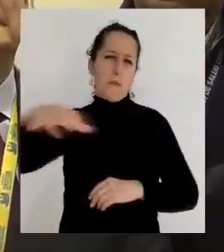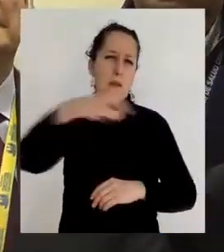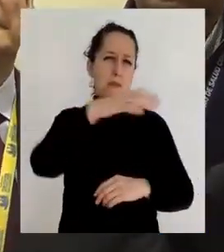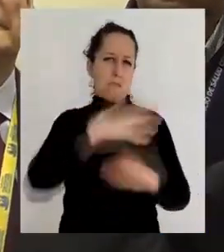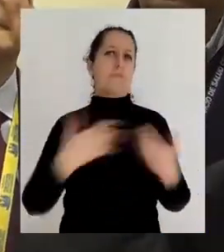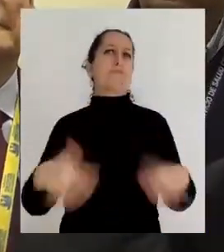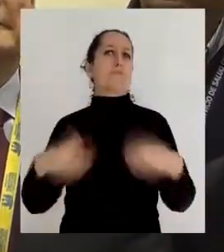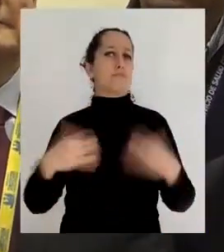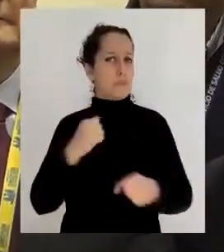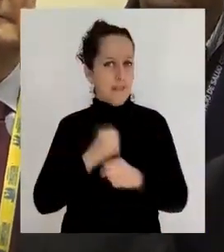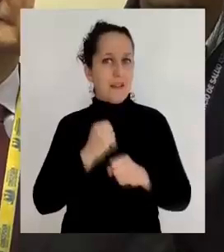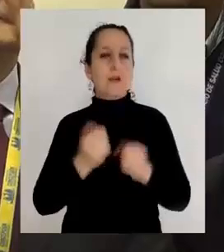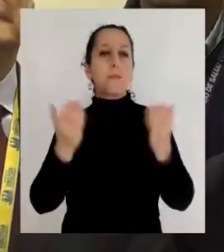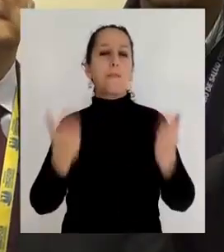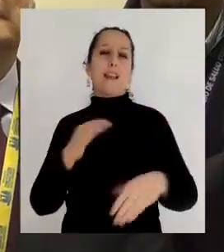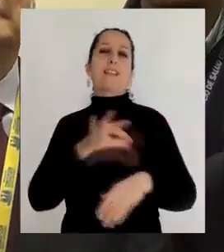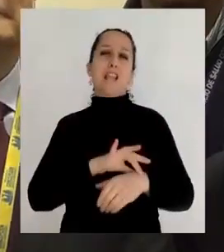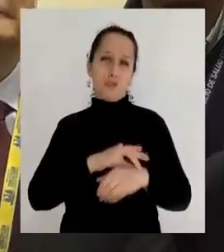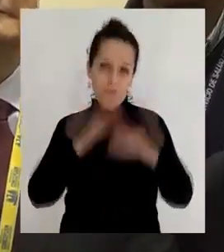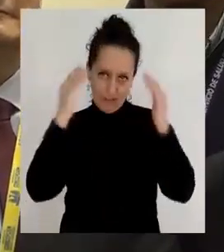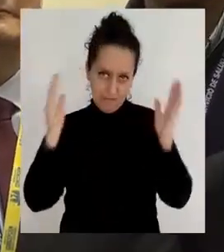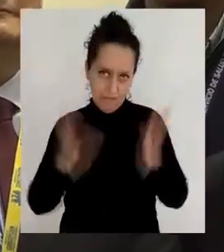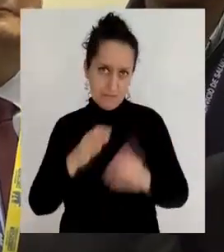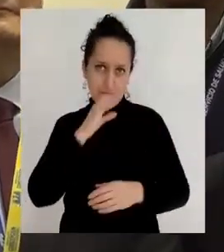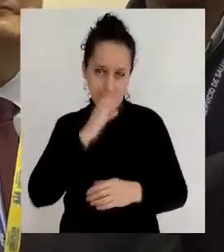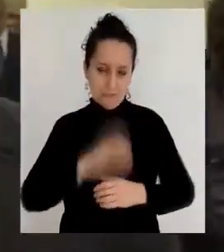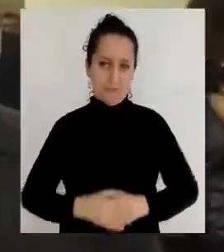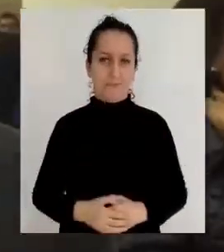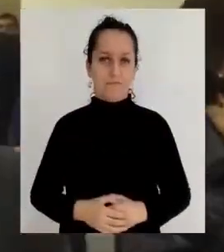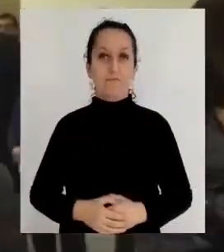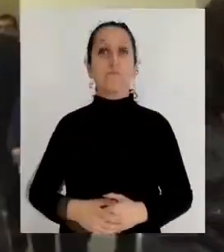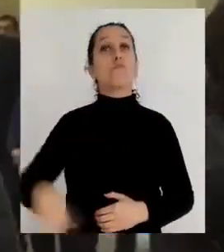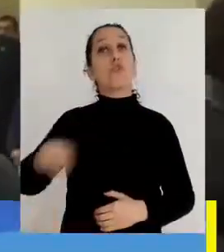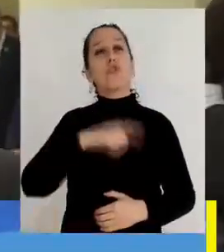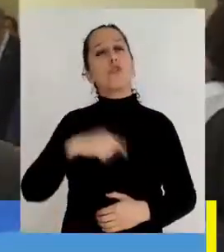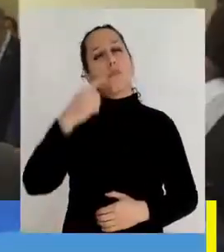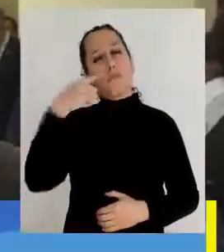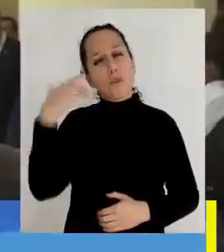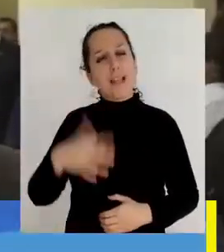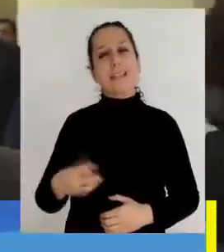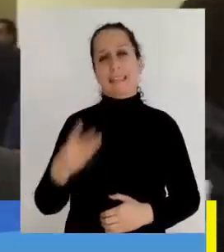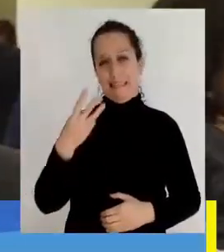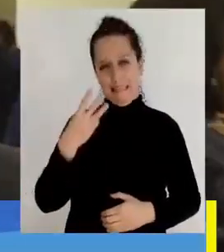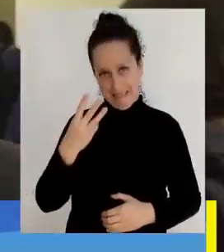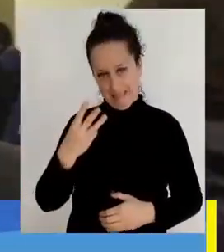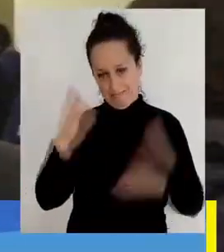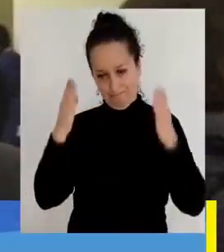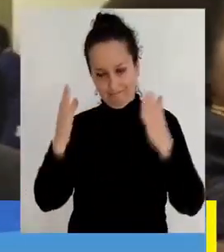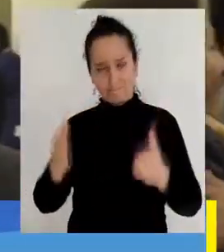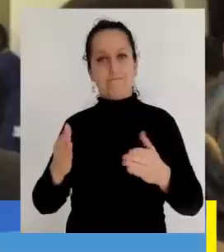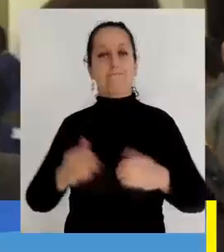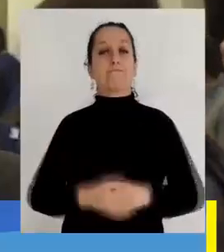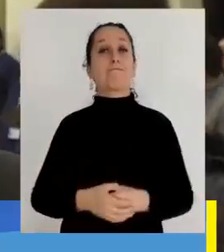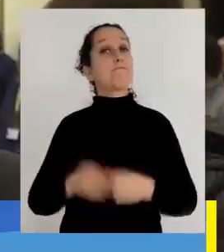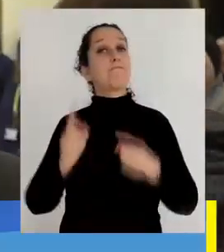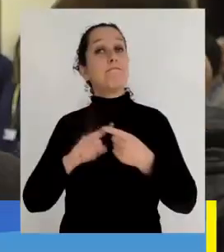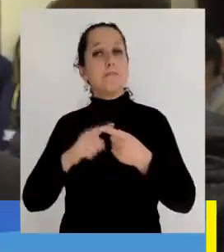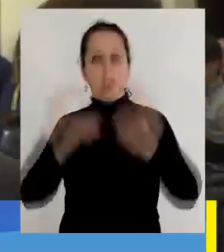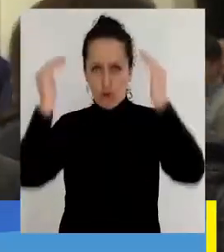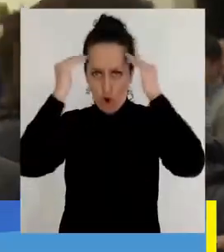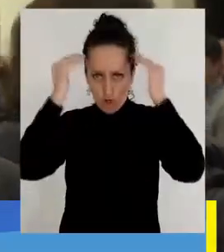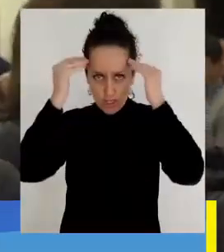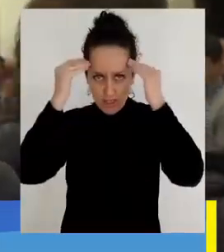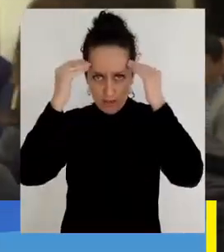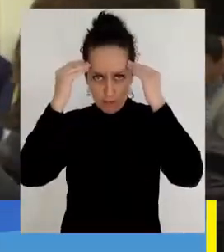fortalecimiento de la salud primaria en la comuna de Concepción. Nosotros tenemos tres pilares fundamentales que vamos a desarrollar, por un lado el pilar